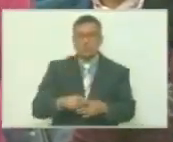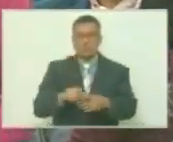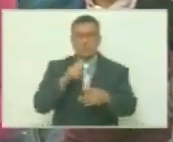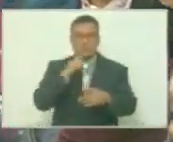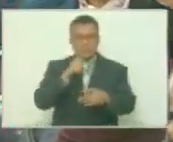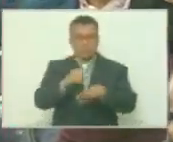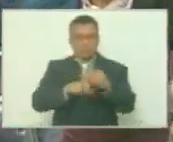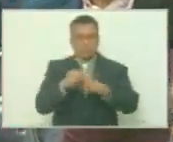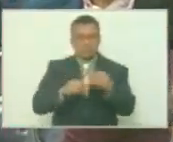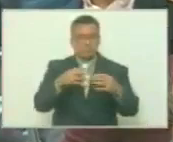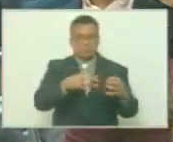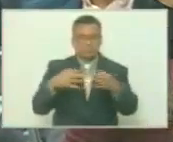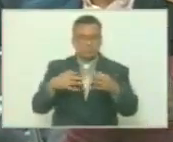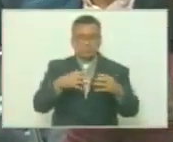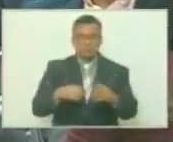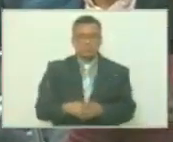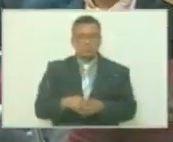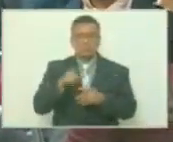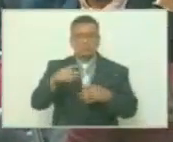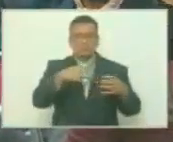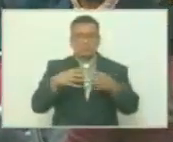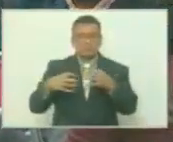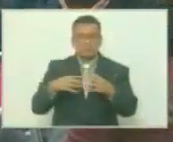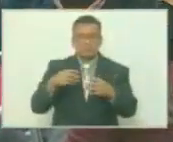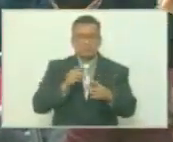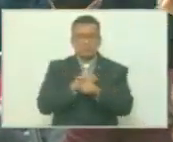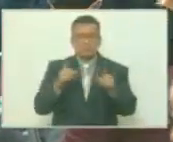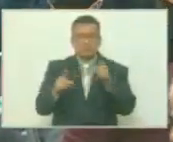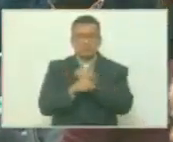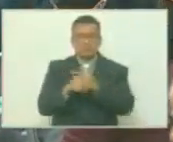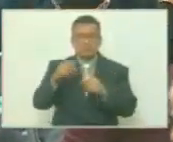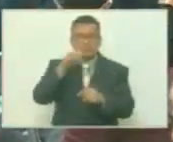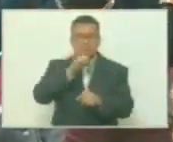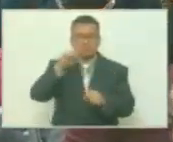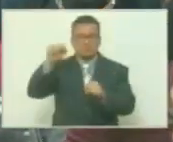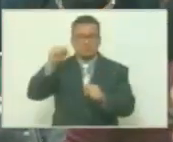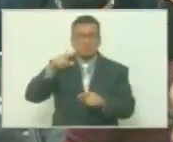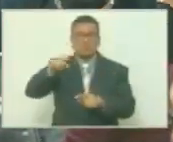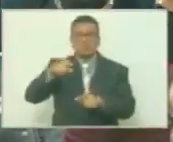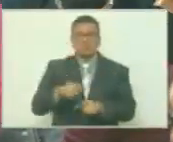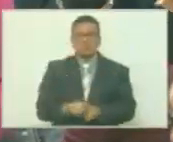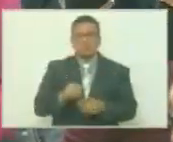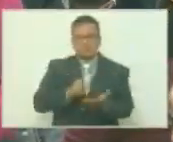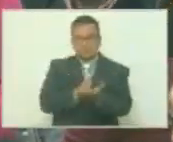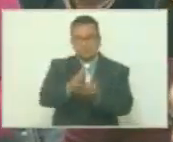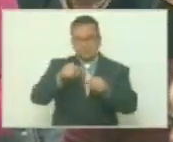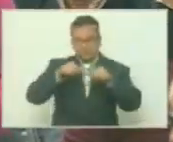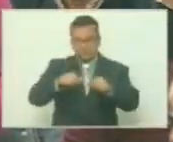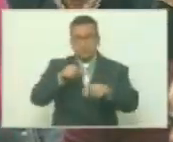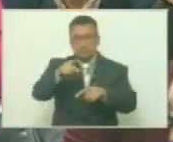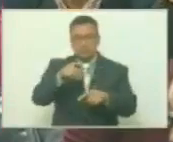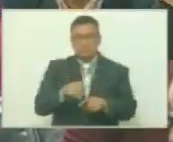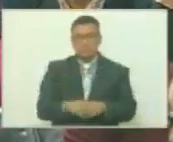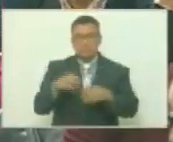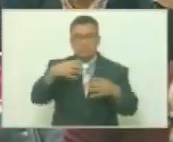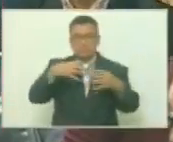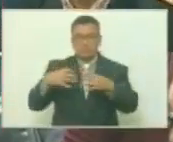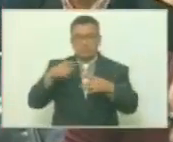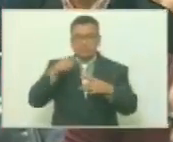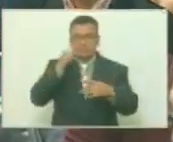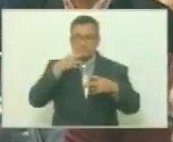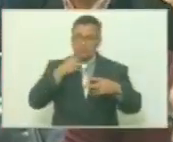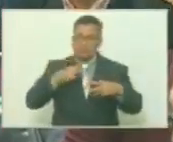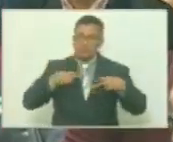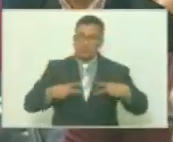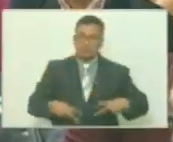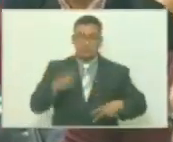perseverar en la lucha, en la lucha por transitar al socialismo, es perseverar en la lucha por el bienestar del